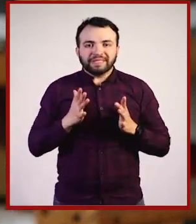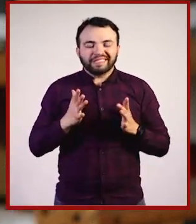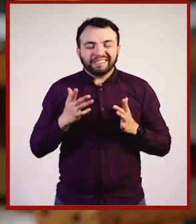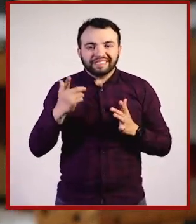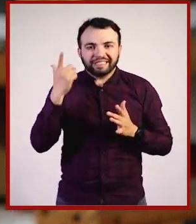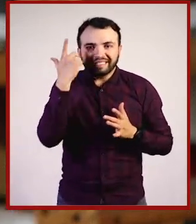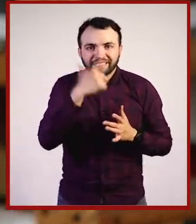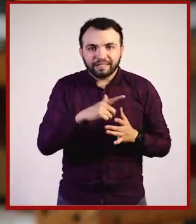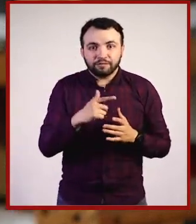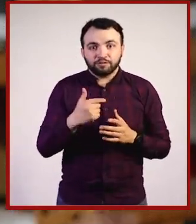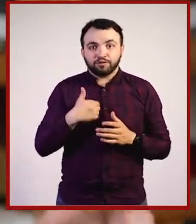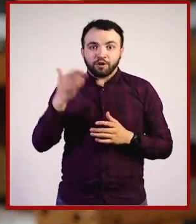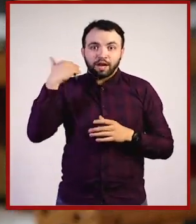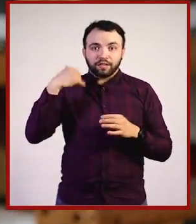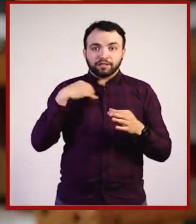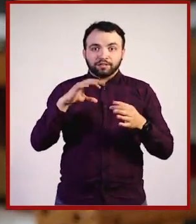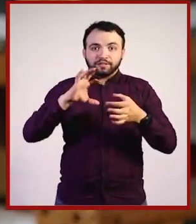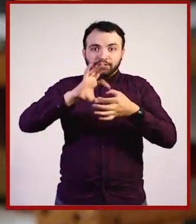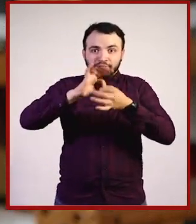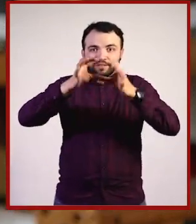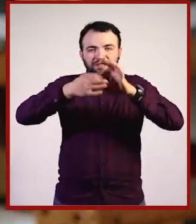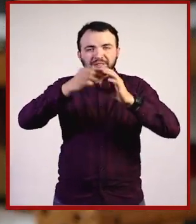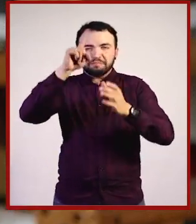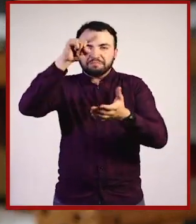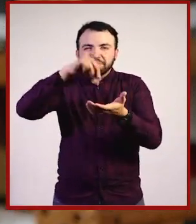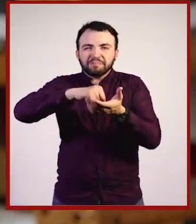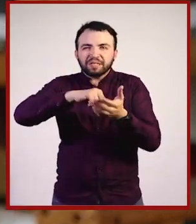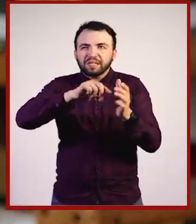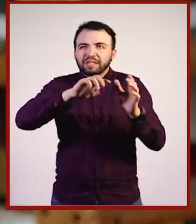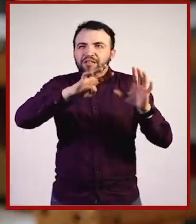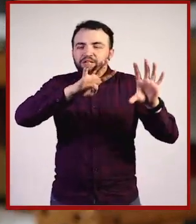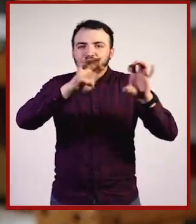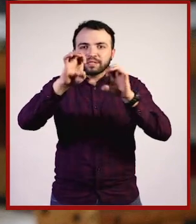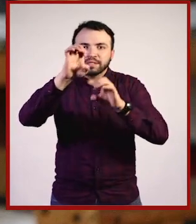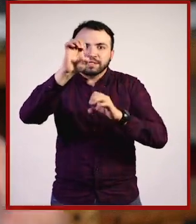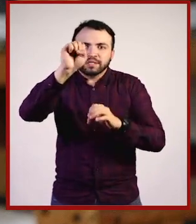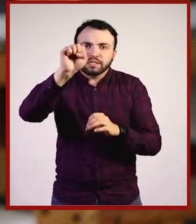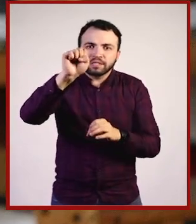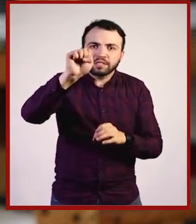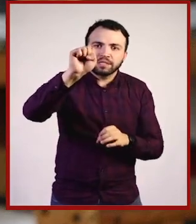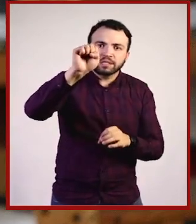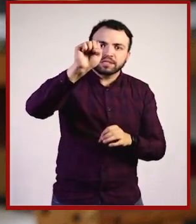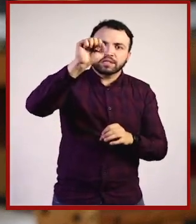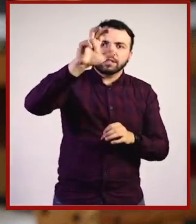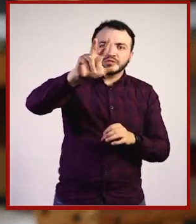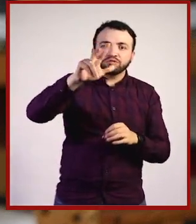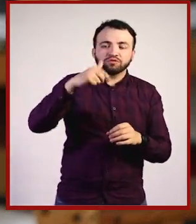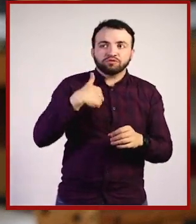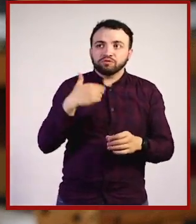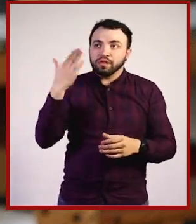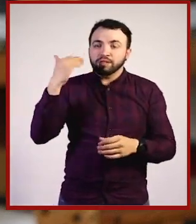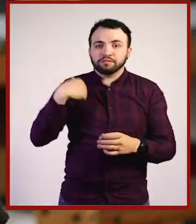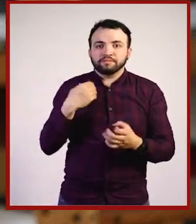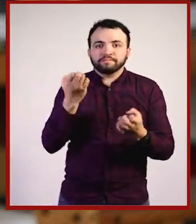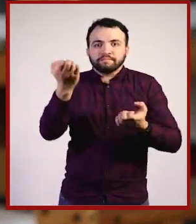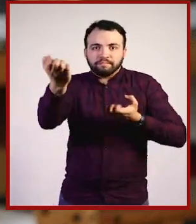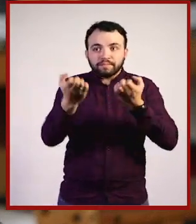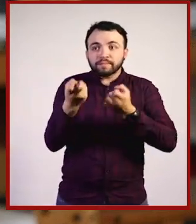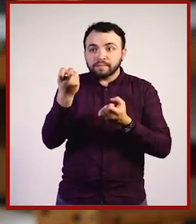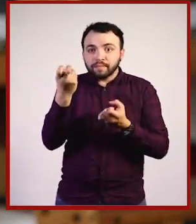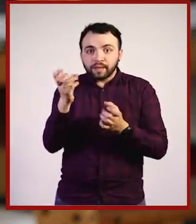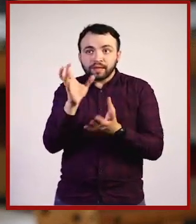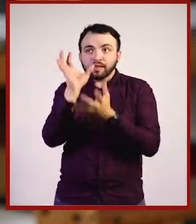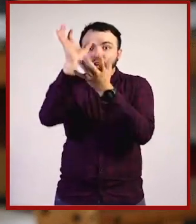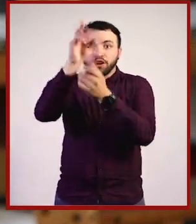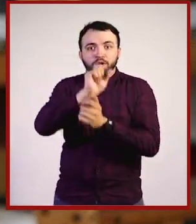construyó para las Olimpiadas de México en 1968, y ahí entrenaba el equipo de básquetbol